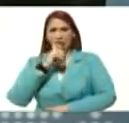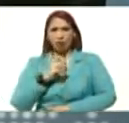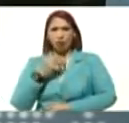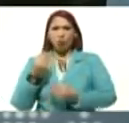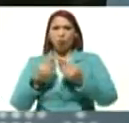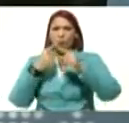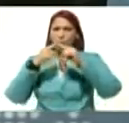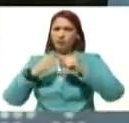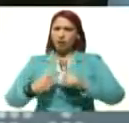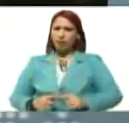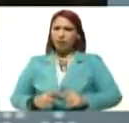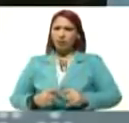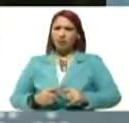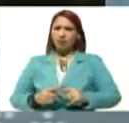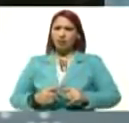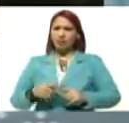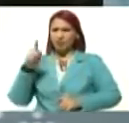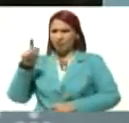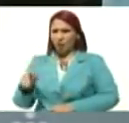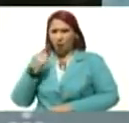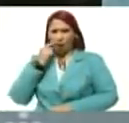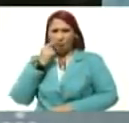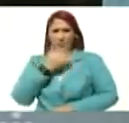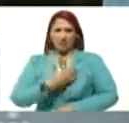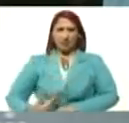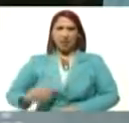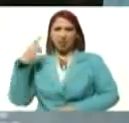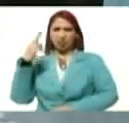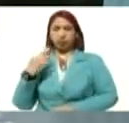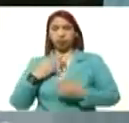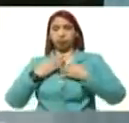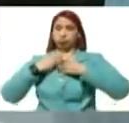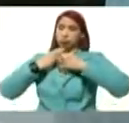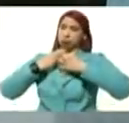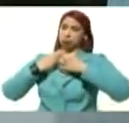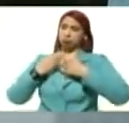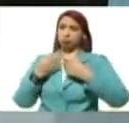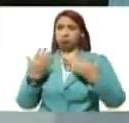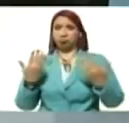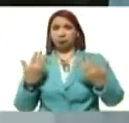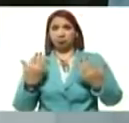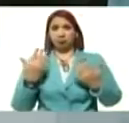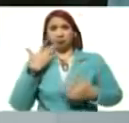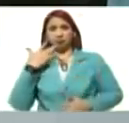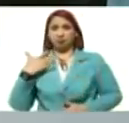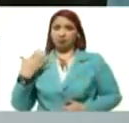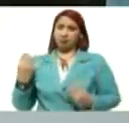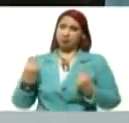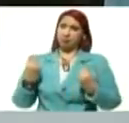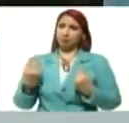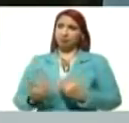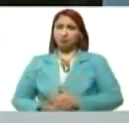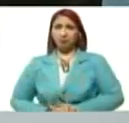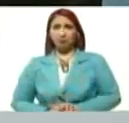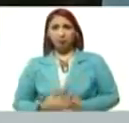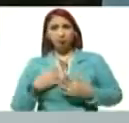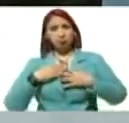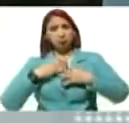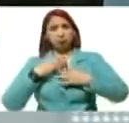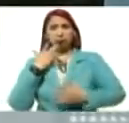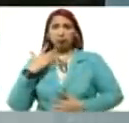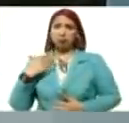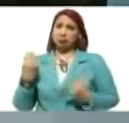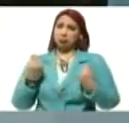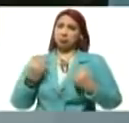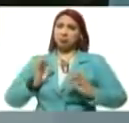estadista, sino que se puso, como un, guapetón, un guapetón de calle, un guapetón, porque él se